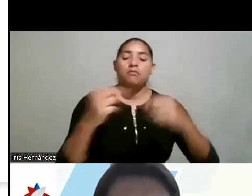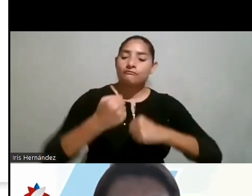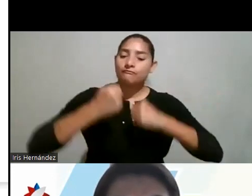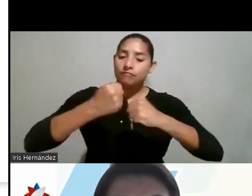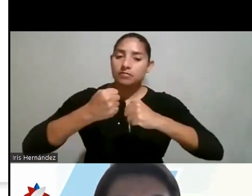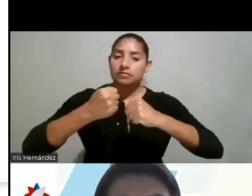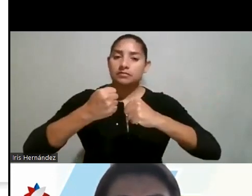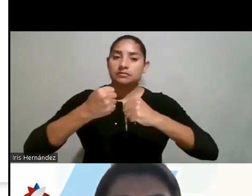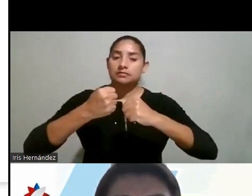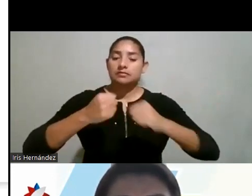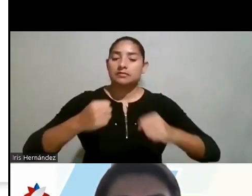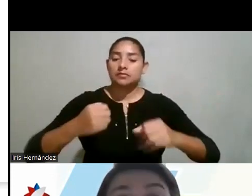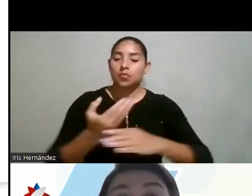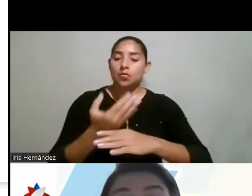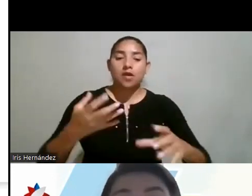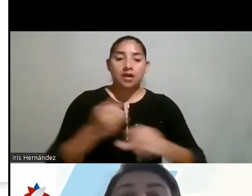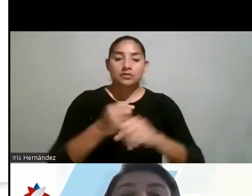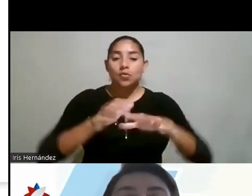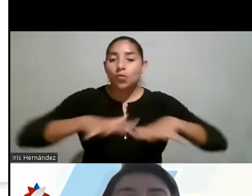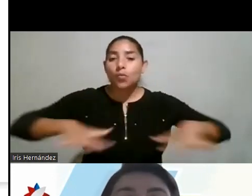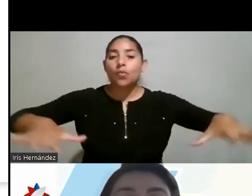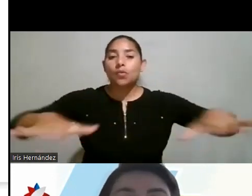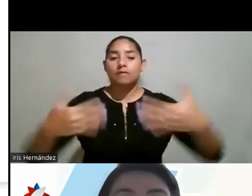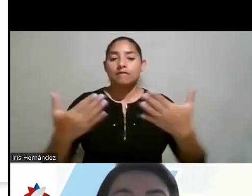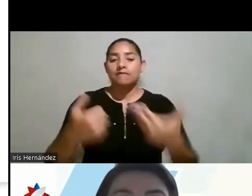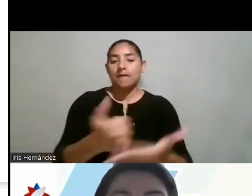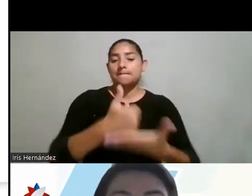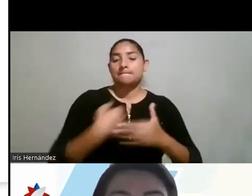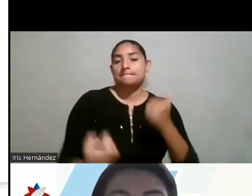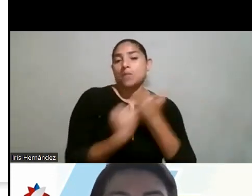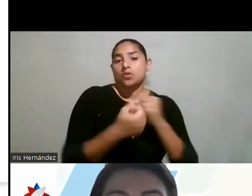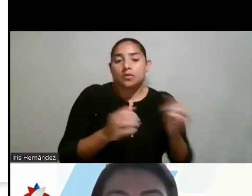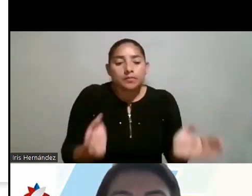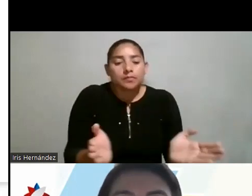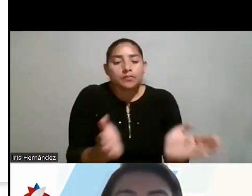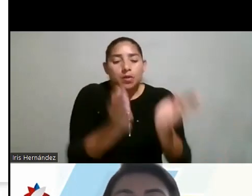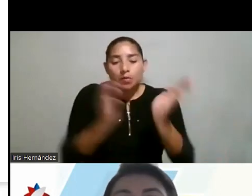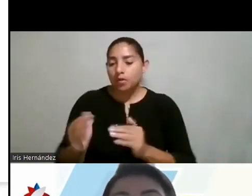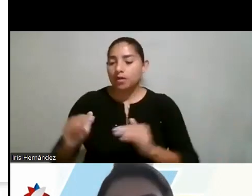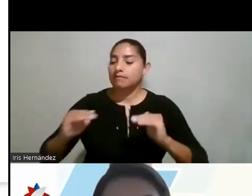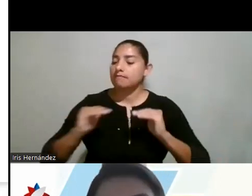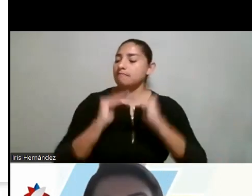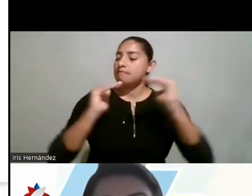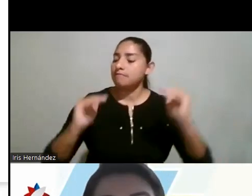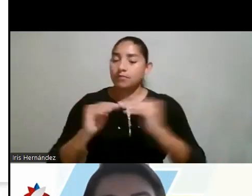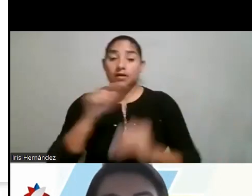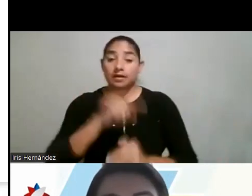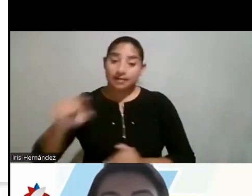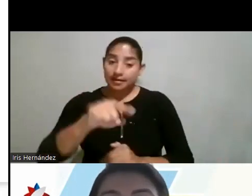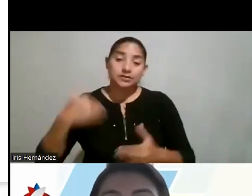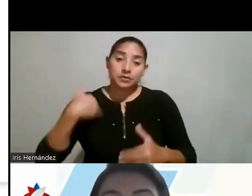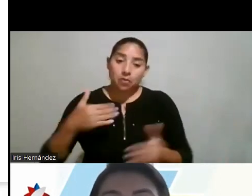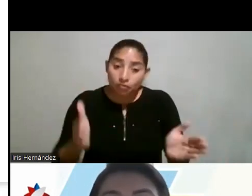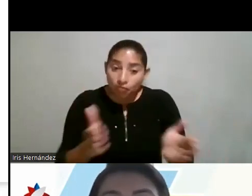la creación, digamoslo así, de un entorno favorable para promover la igualdad en estos campos, obviamente fomentar las